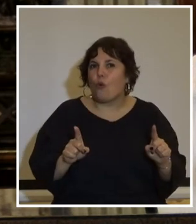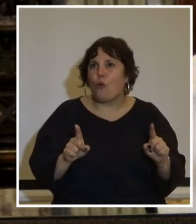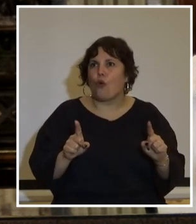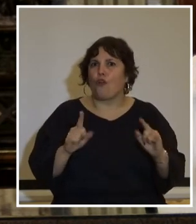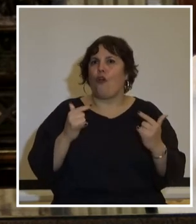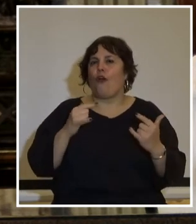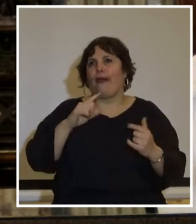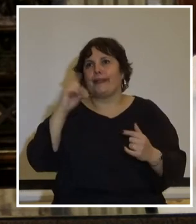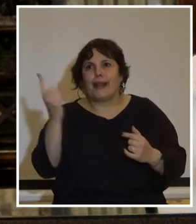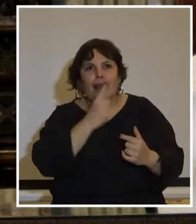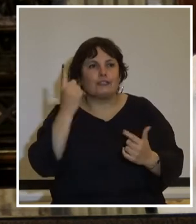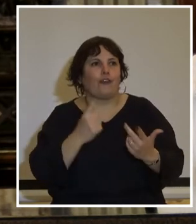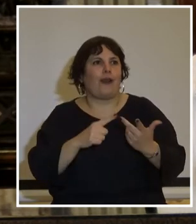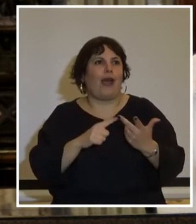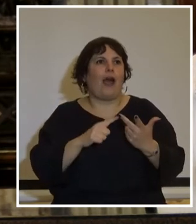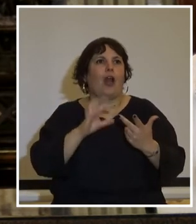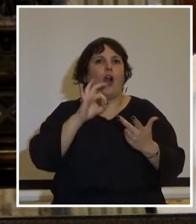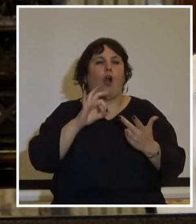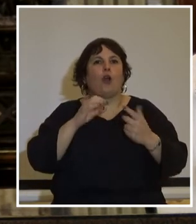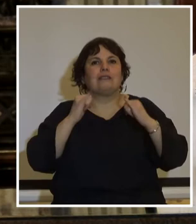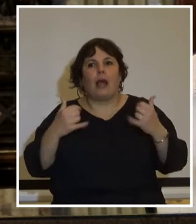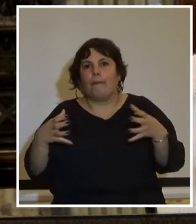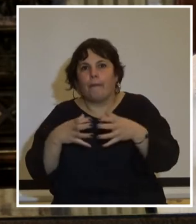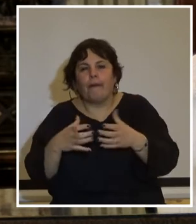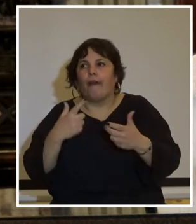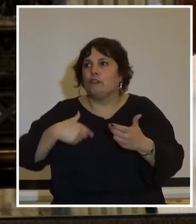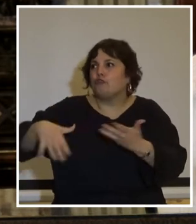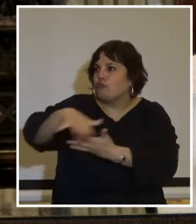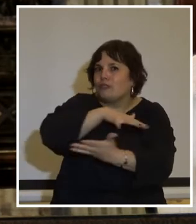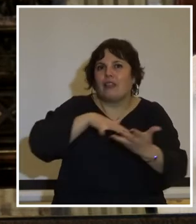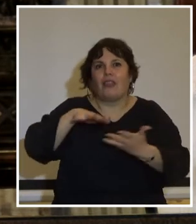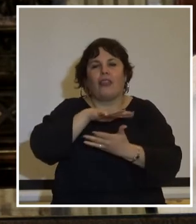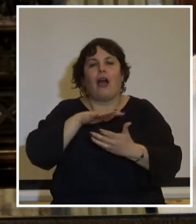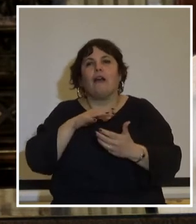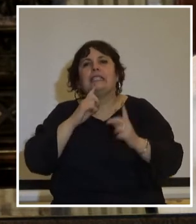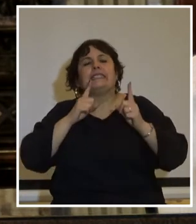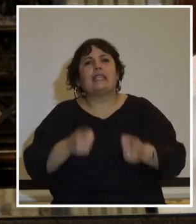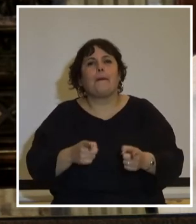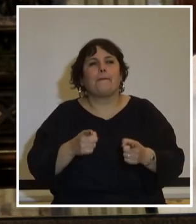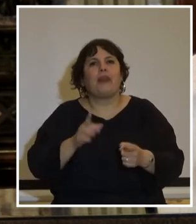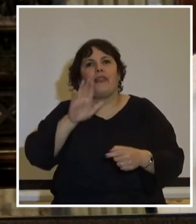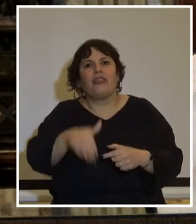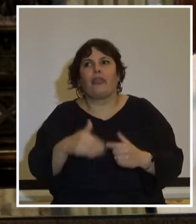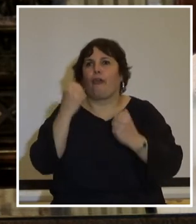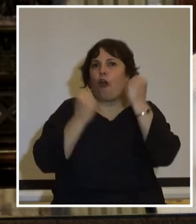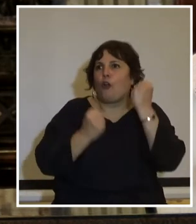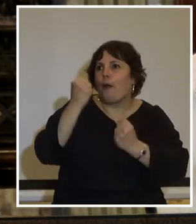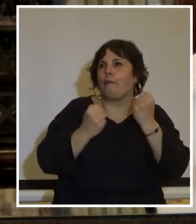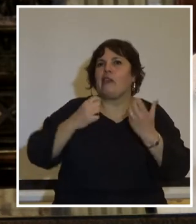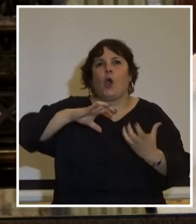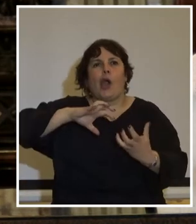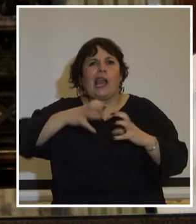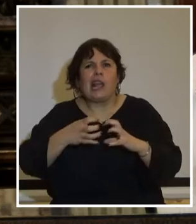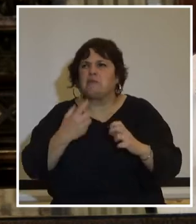internacional, en el plano de los partidos, en el plano de la sociedad, en el plano de la economía, de la crisis,